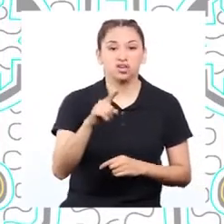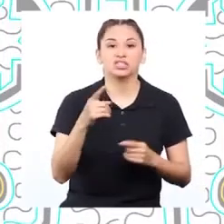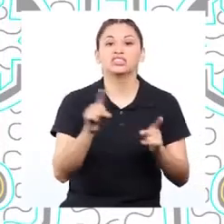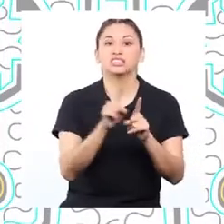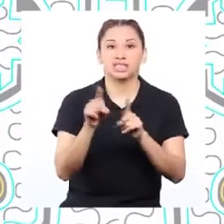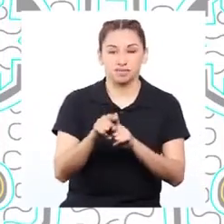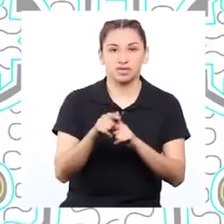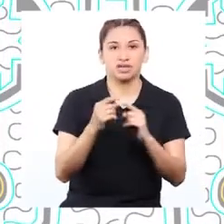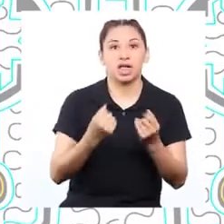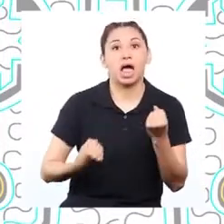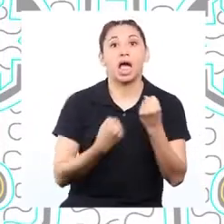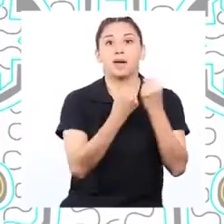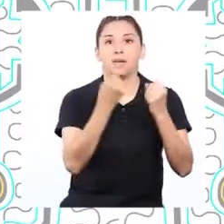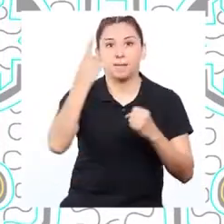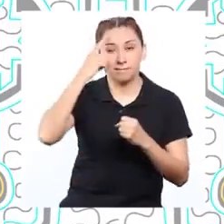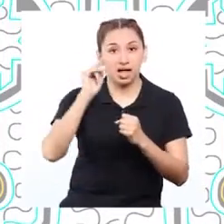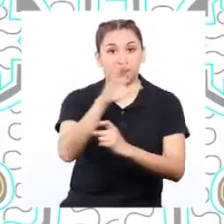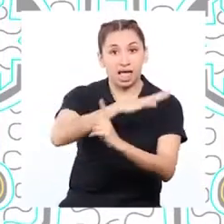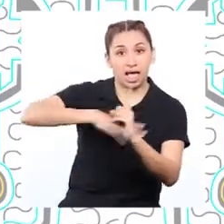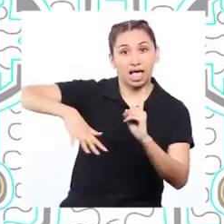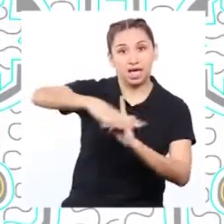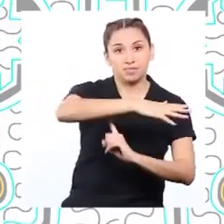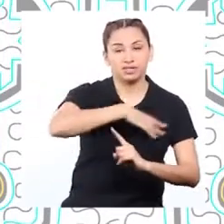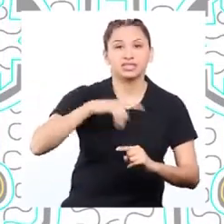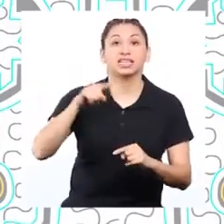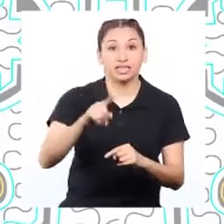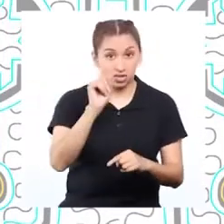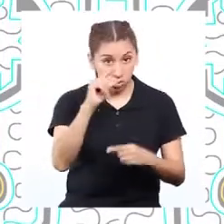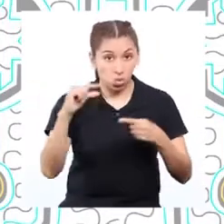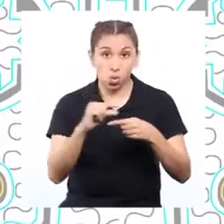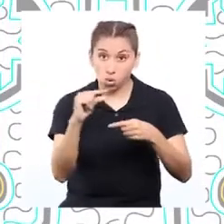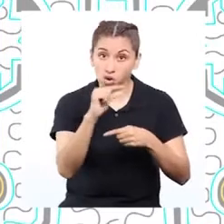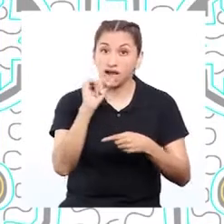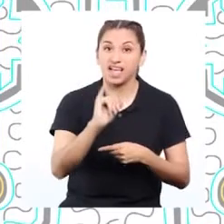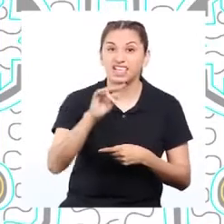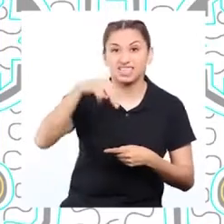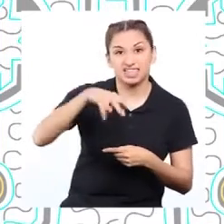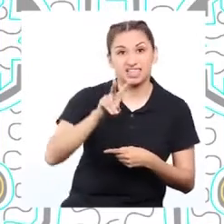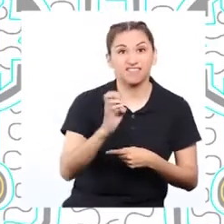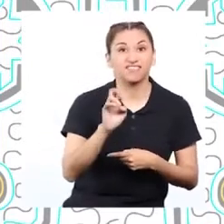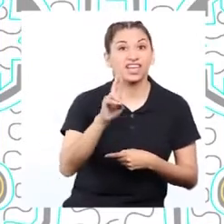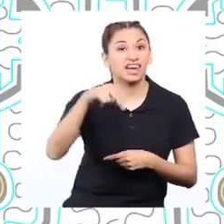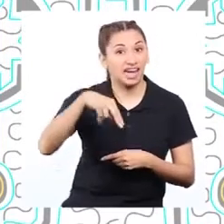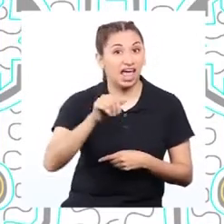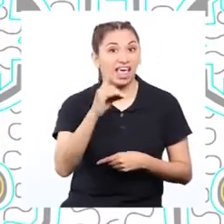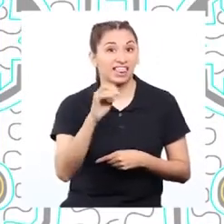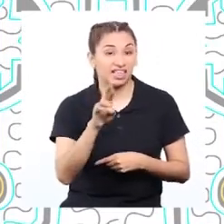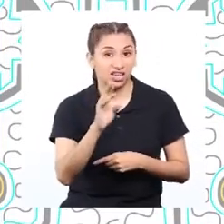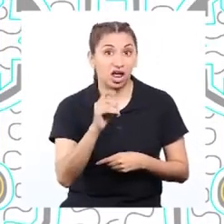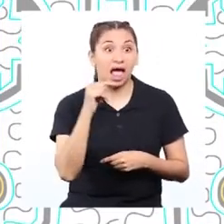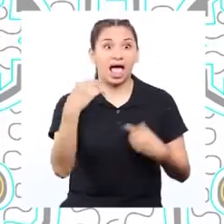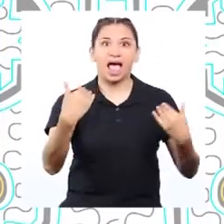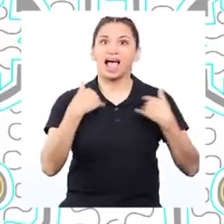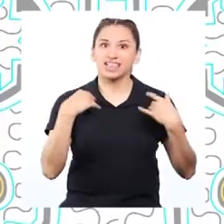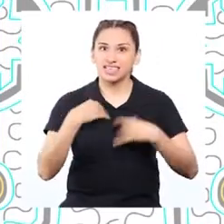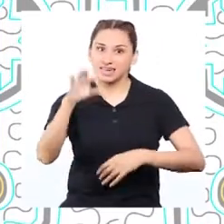que contribuyen a la contaminación ambiental. Es un gas de efecto invernadero. Entonces, lo que debemos hacer es reaprovechar